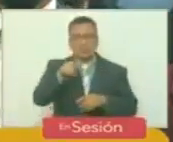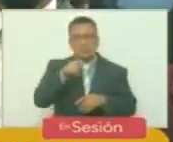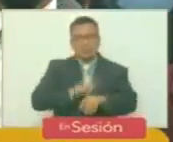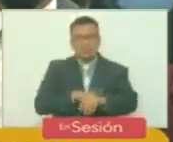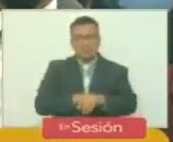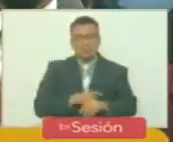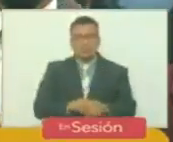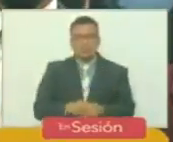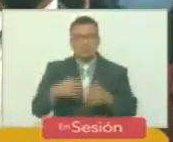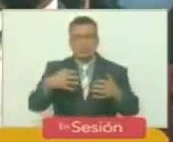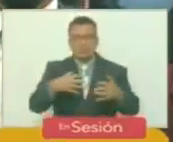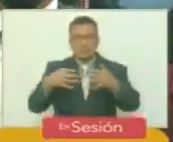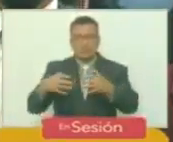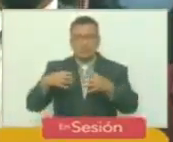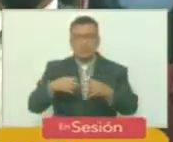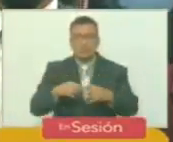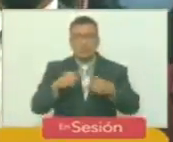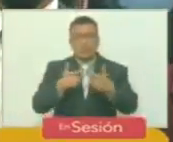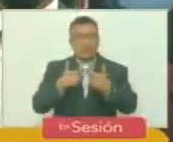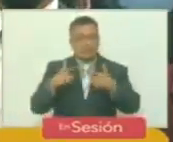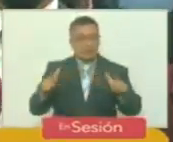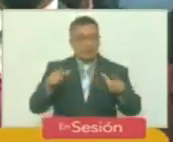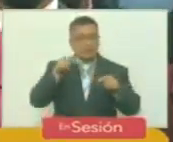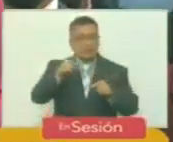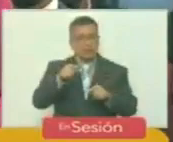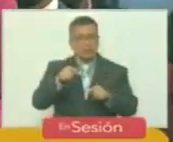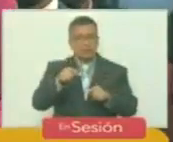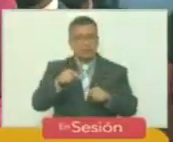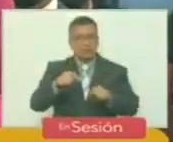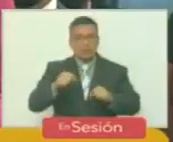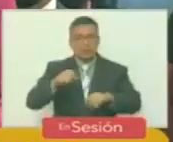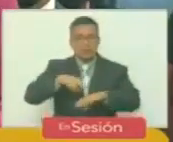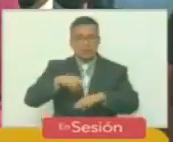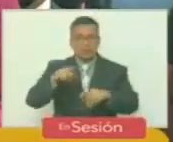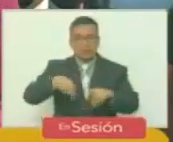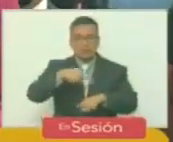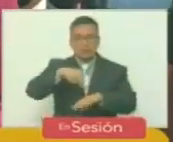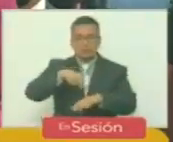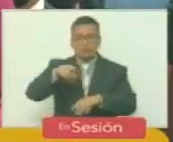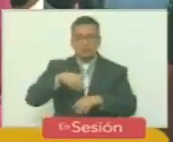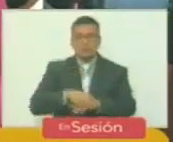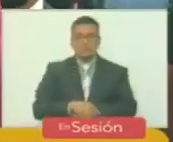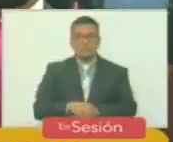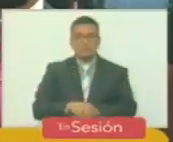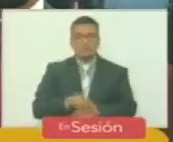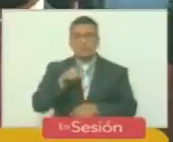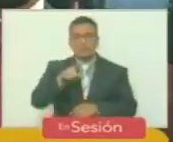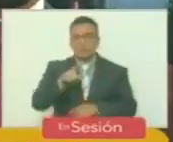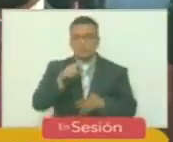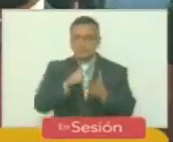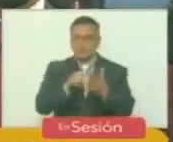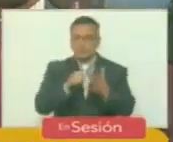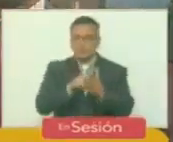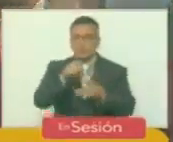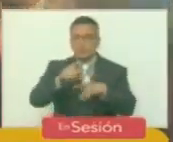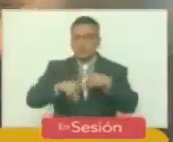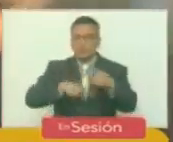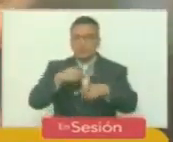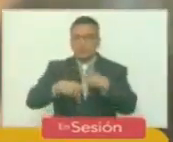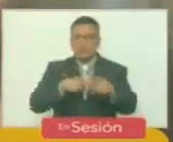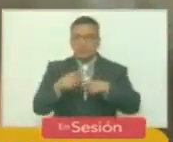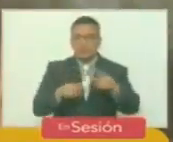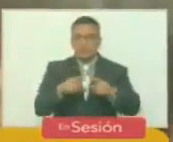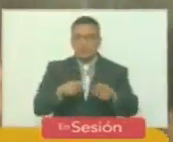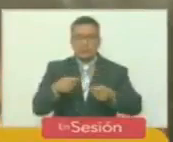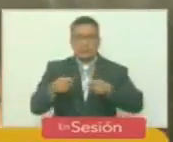tiempo luchaban por la independencia y la soberanía nacional. En ese marco, en ese proceso